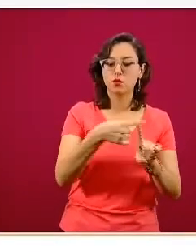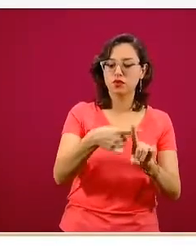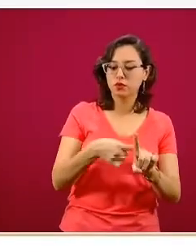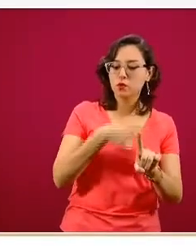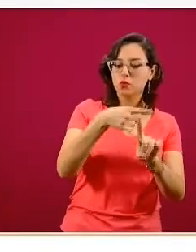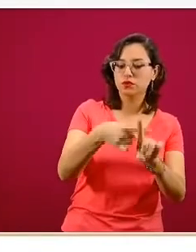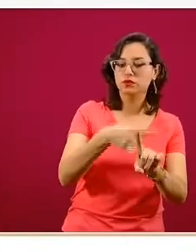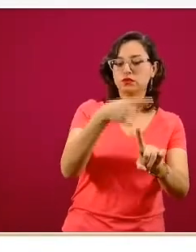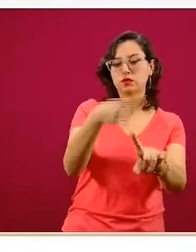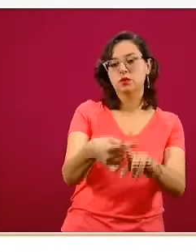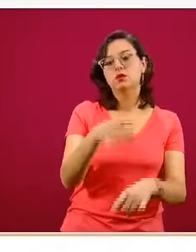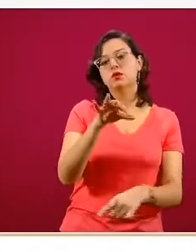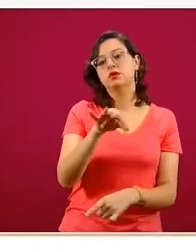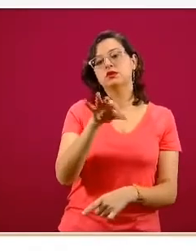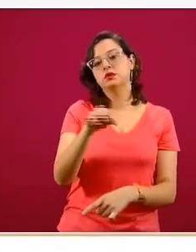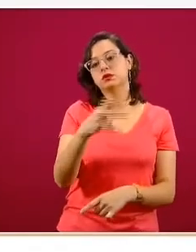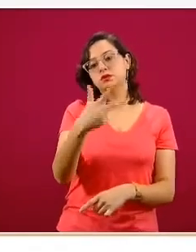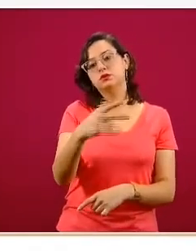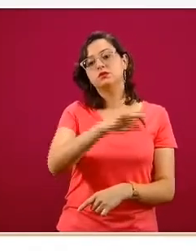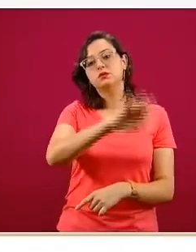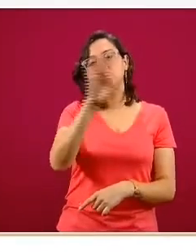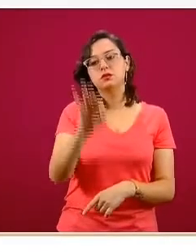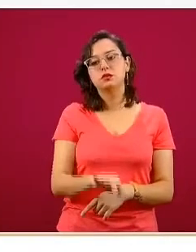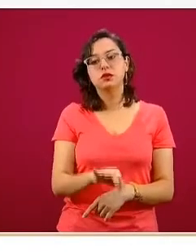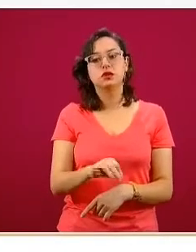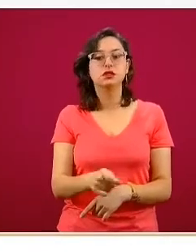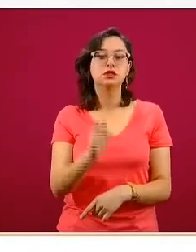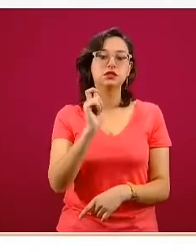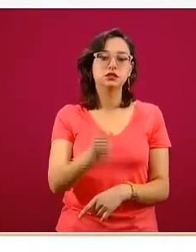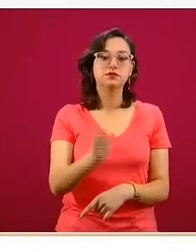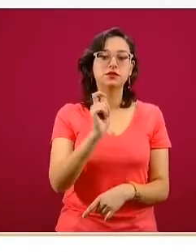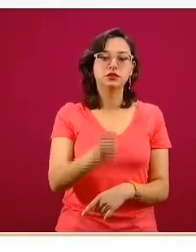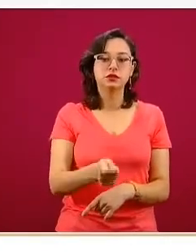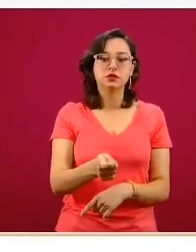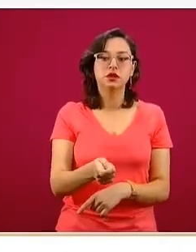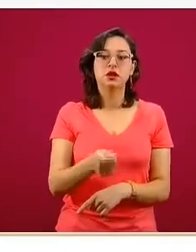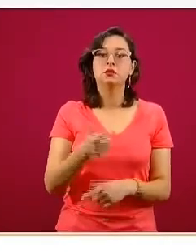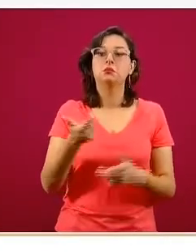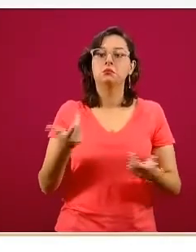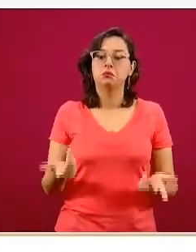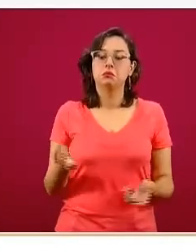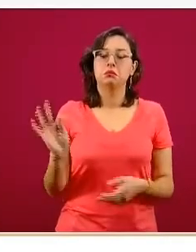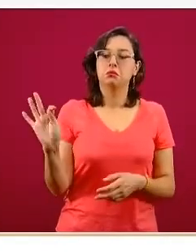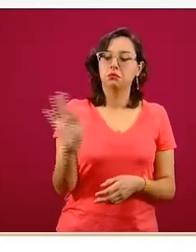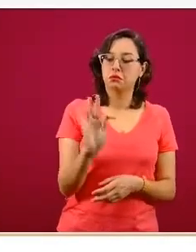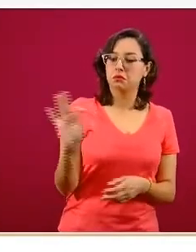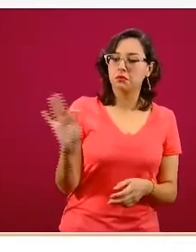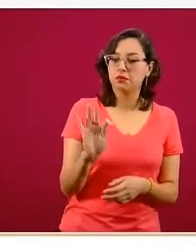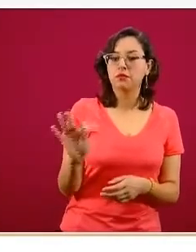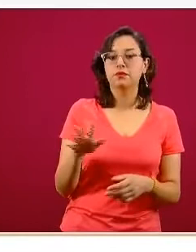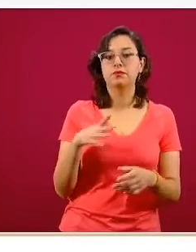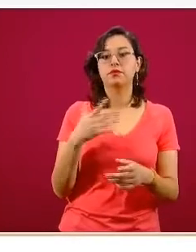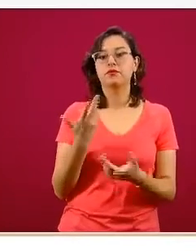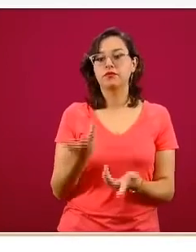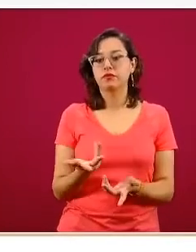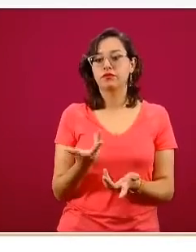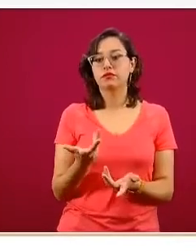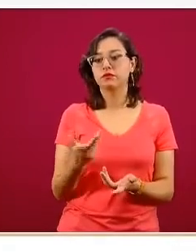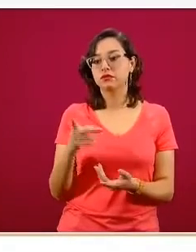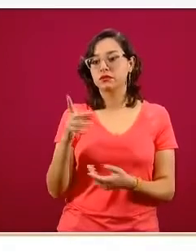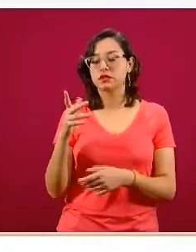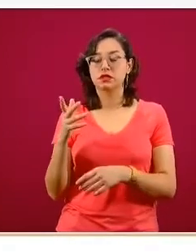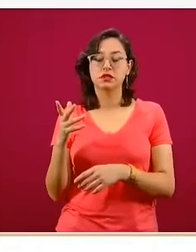recuerdan ya estaba en un 48 por ciento, por lo tanto la expectativa de que prácticamente la mitad de esos casos que están en color